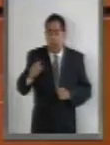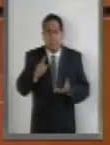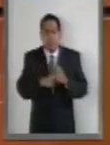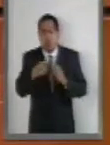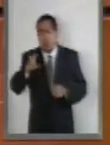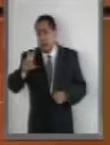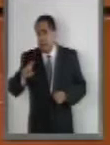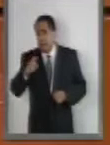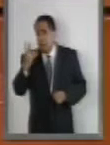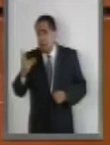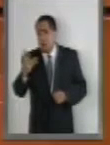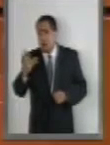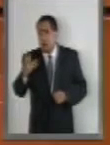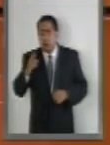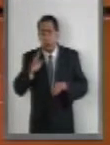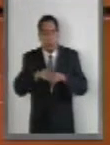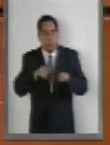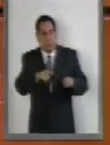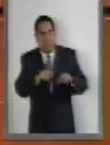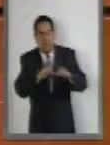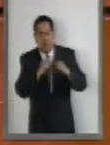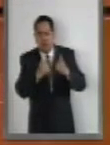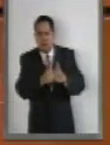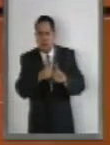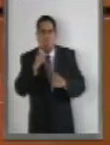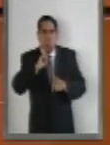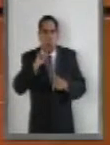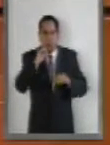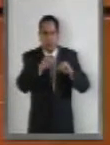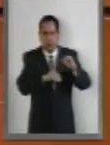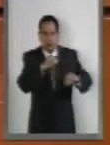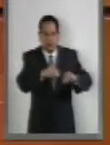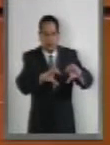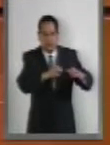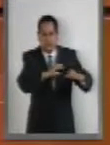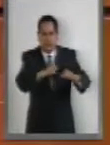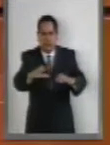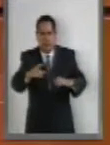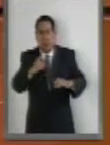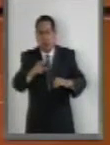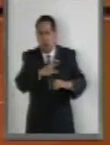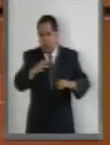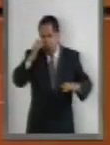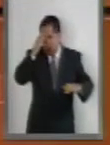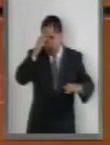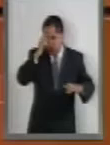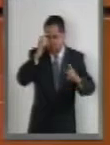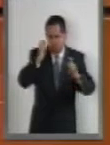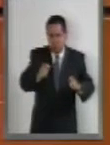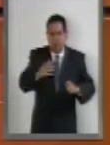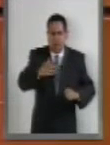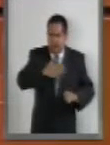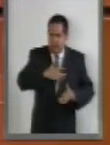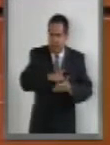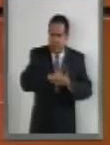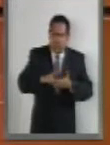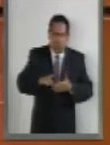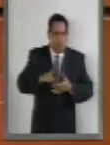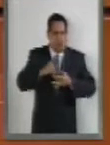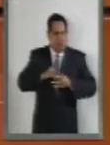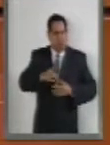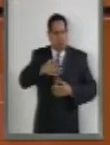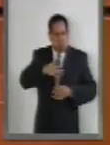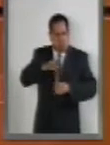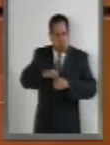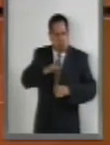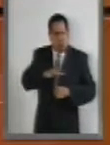se crean más organizaciones de mujeres que tenían como objetivo el reconocimiento pleno de sus derechos políticos electorales.